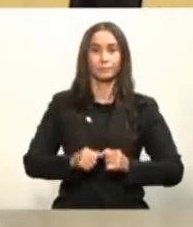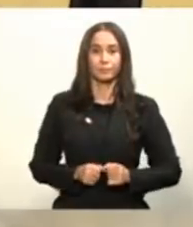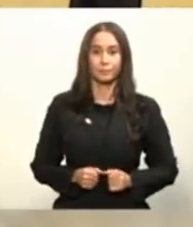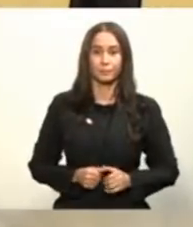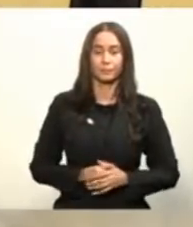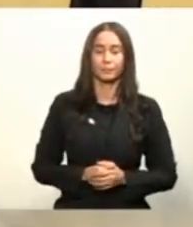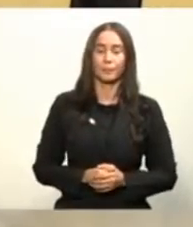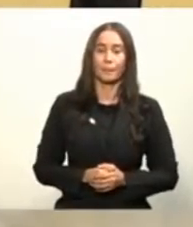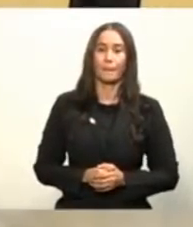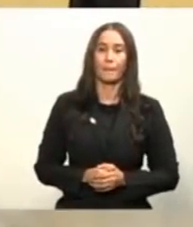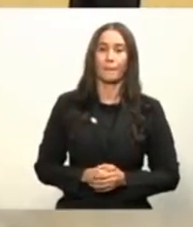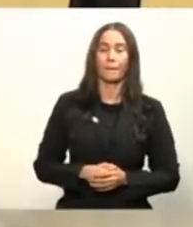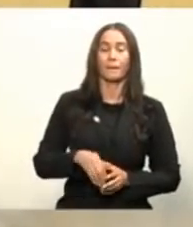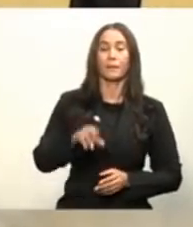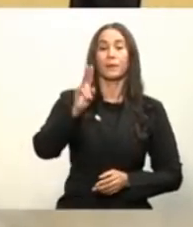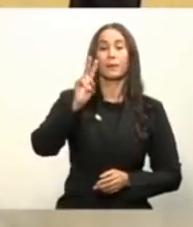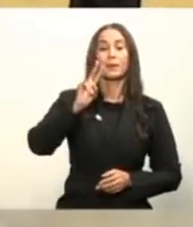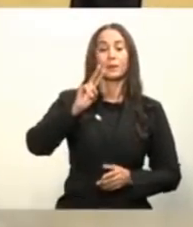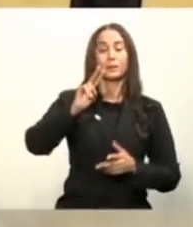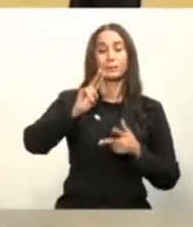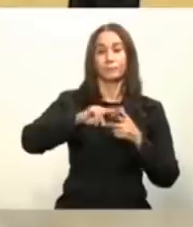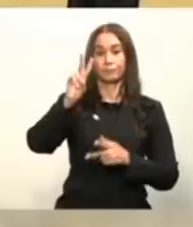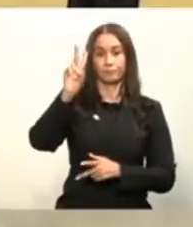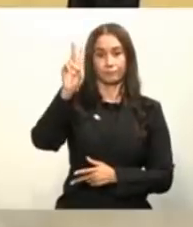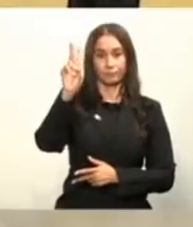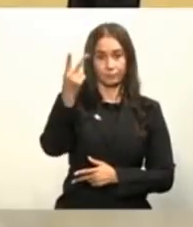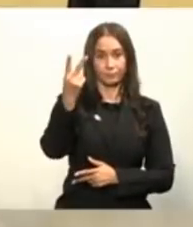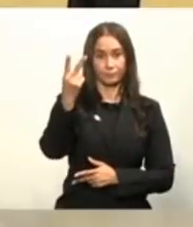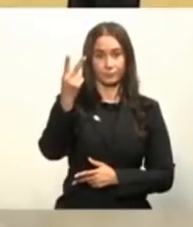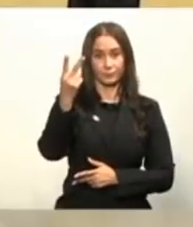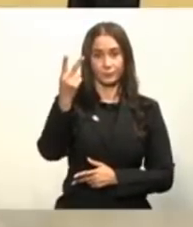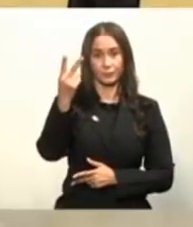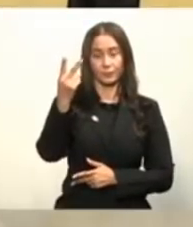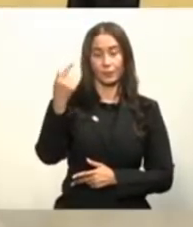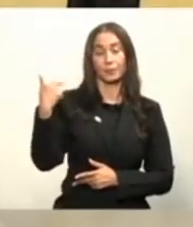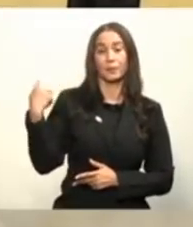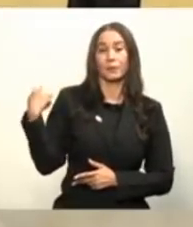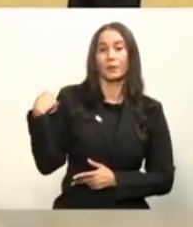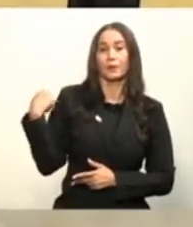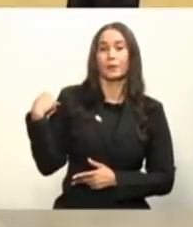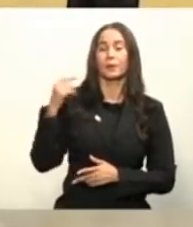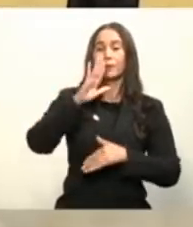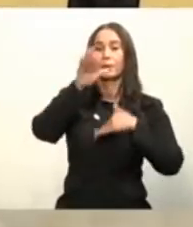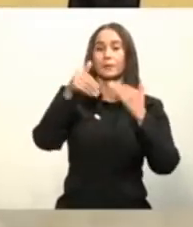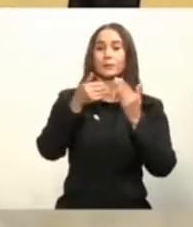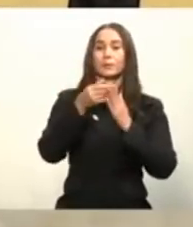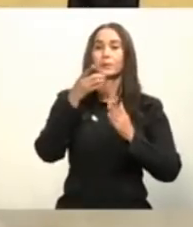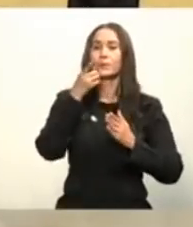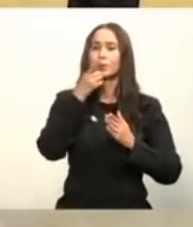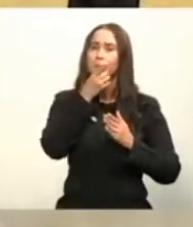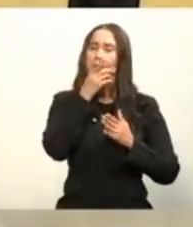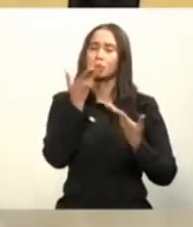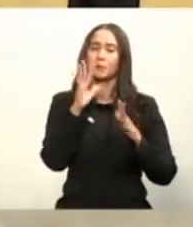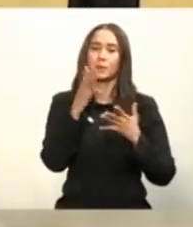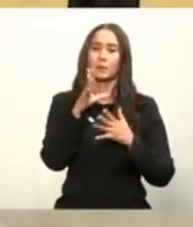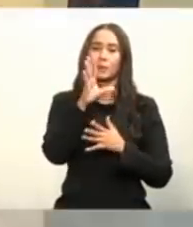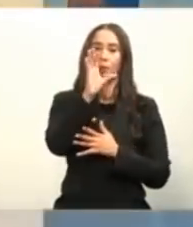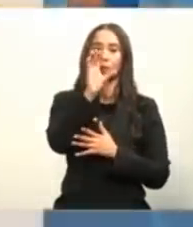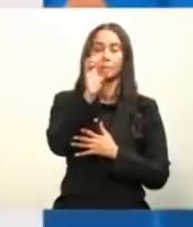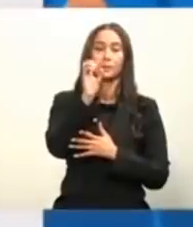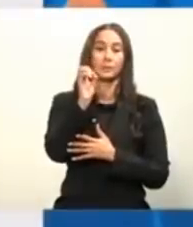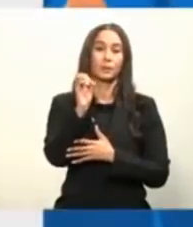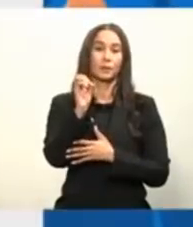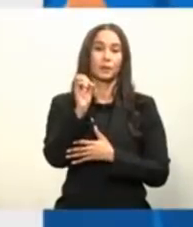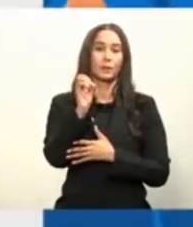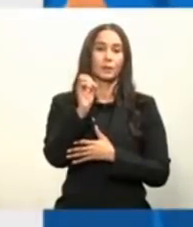En la fase 2B, pues, vamos a vacunar a la población entre 50 y 59